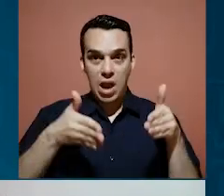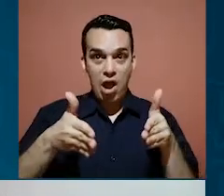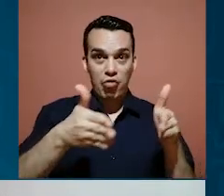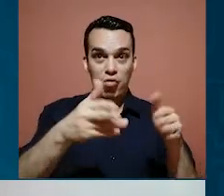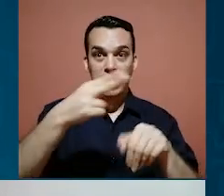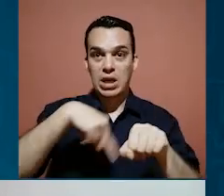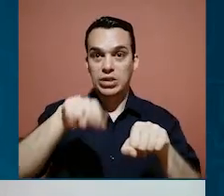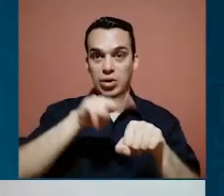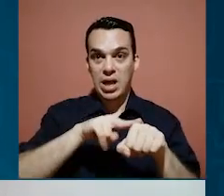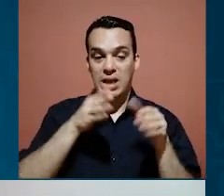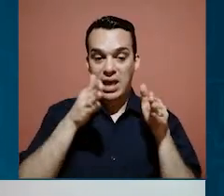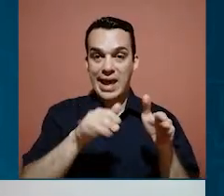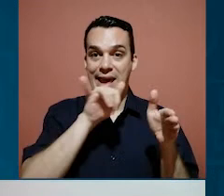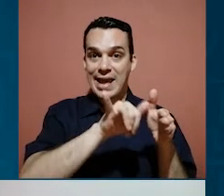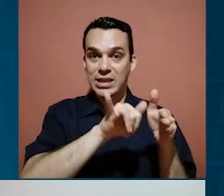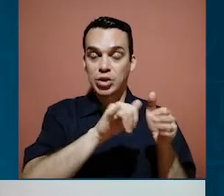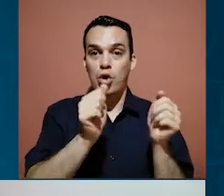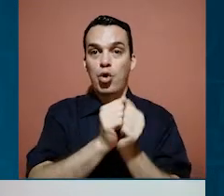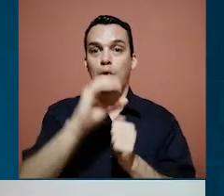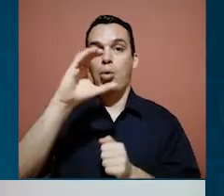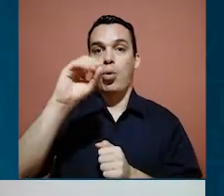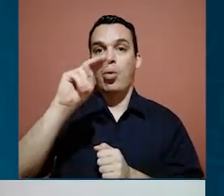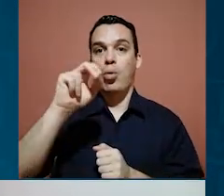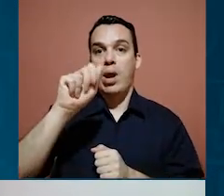nacionales. Esto se maneja con CONAVI.